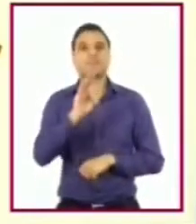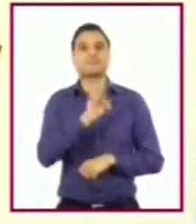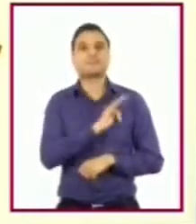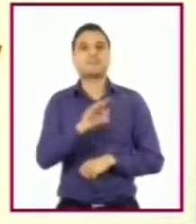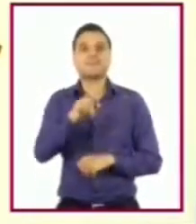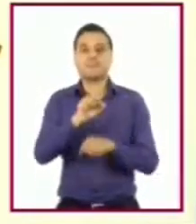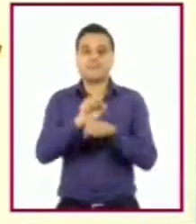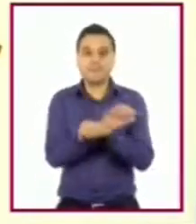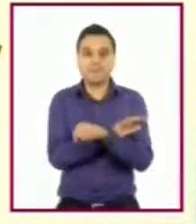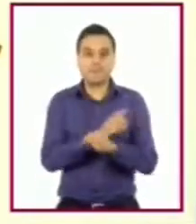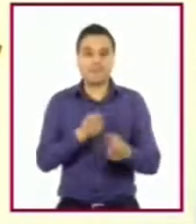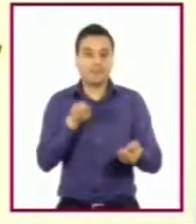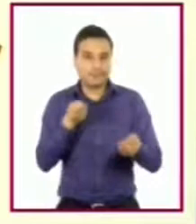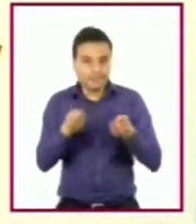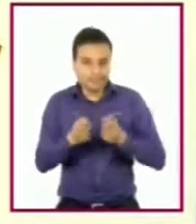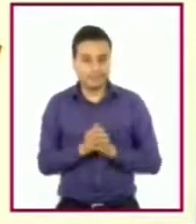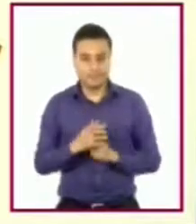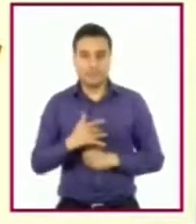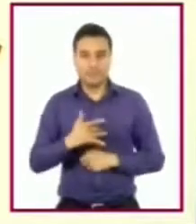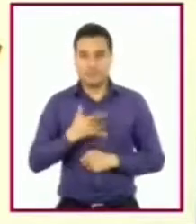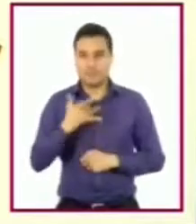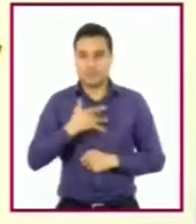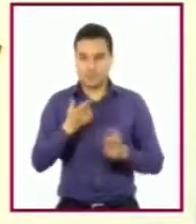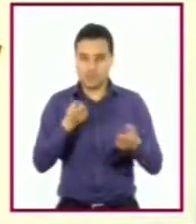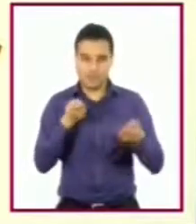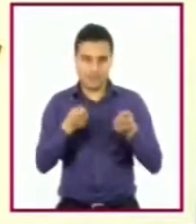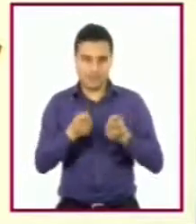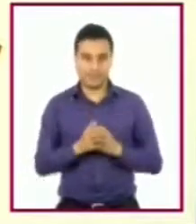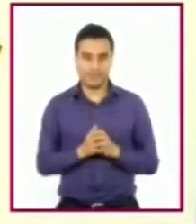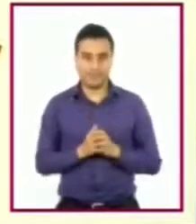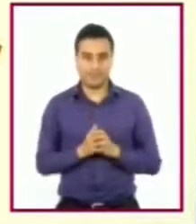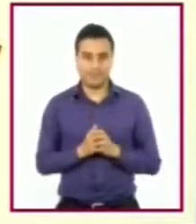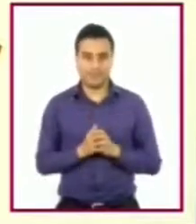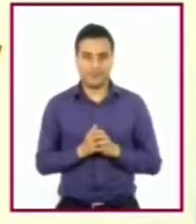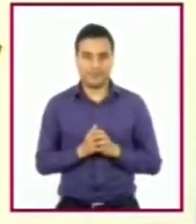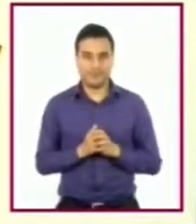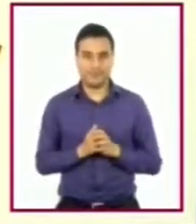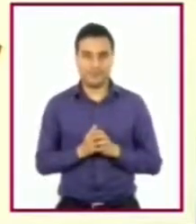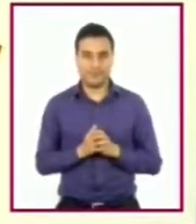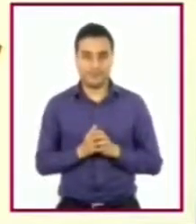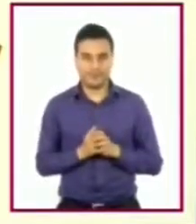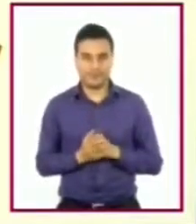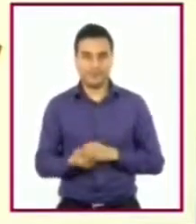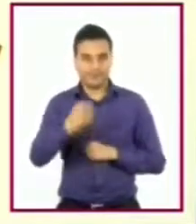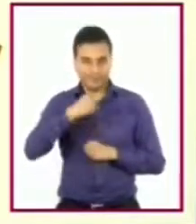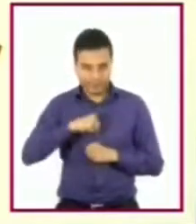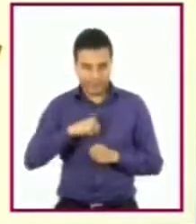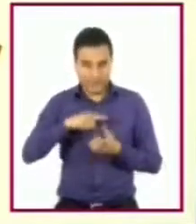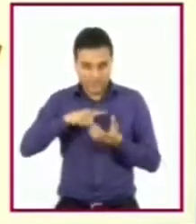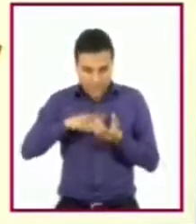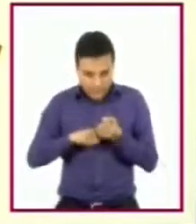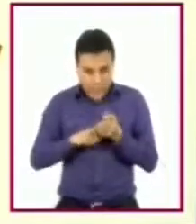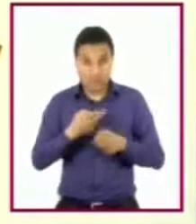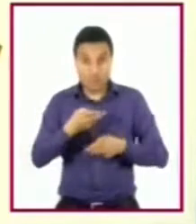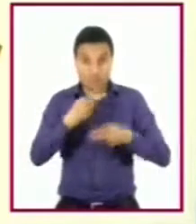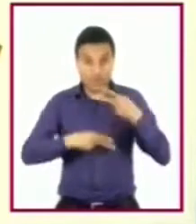las emociones y sentimientos que se generan por estímulos internos y externos.